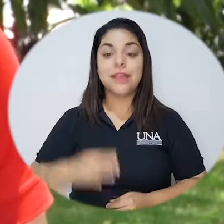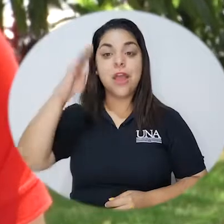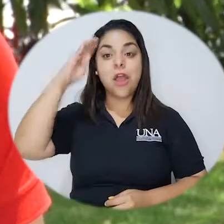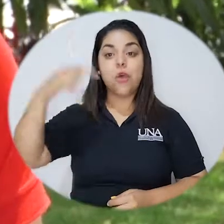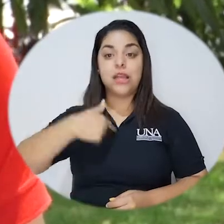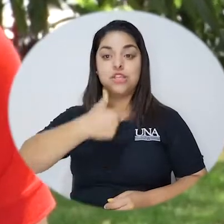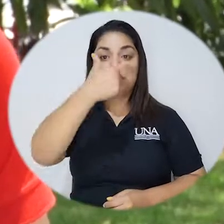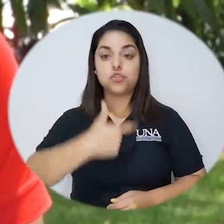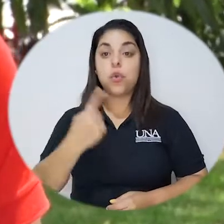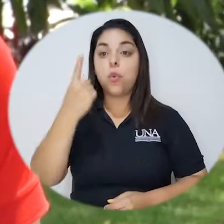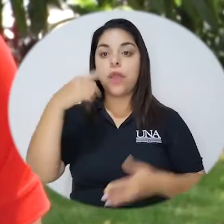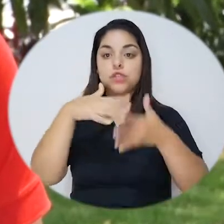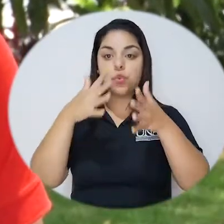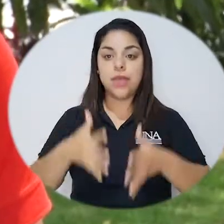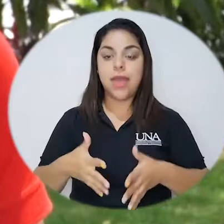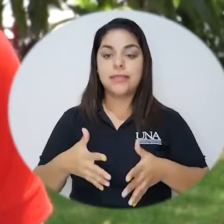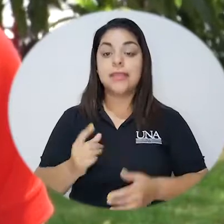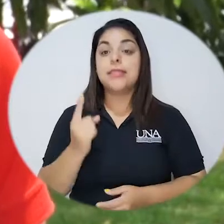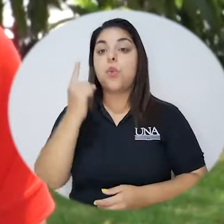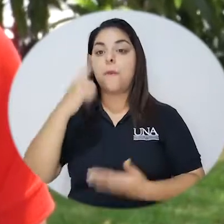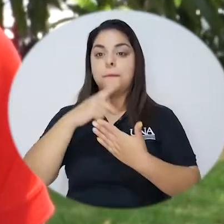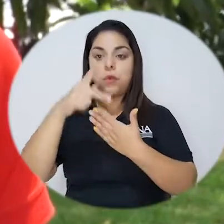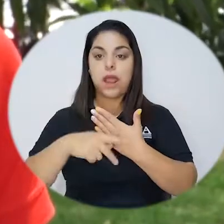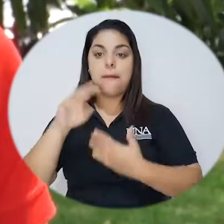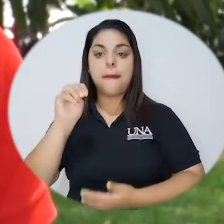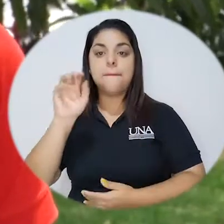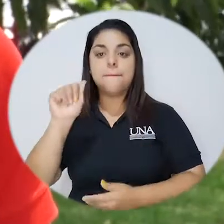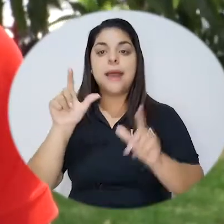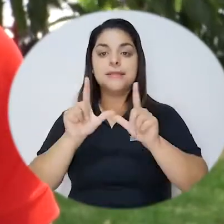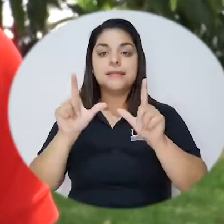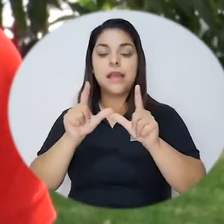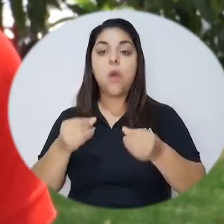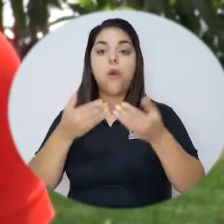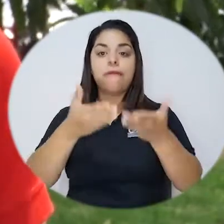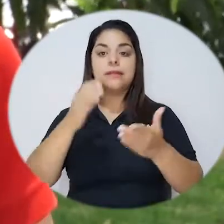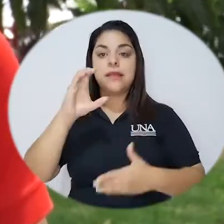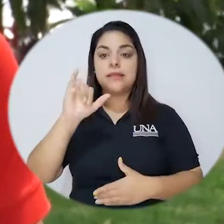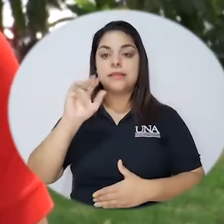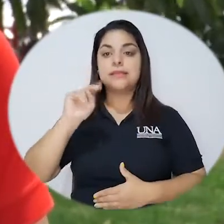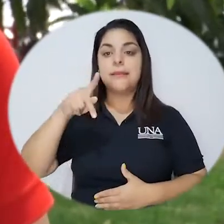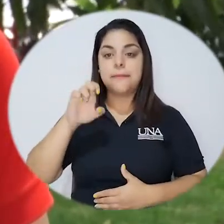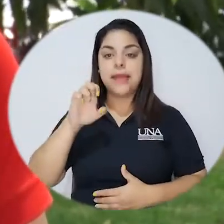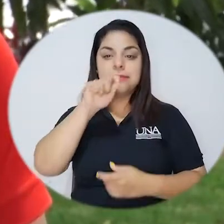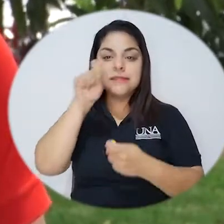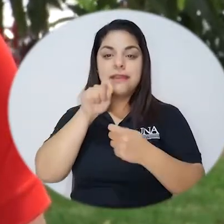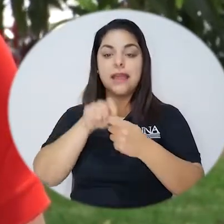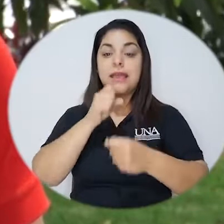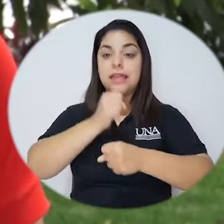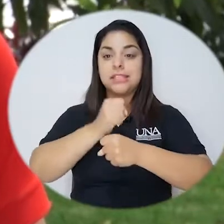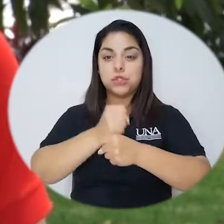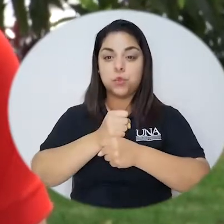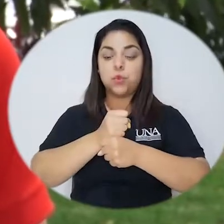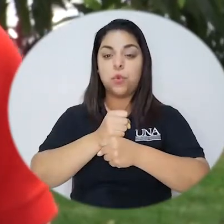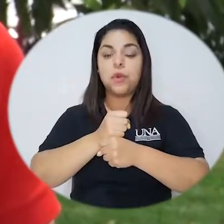Hola, yo soy uno de los estudiantes de uno de los programas de maestrías que ofrece el CIMPE, específicamente el programa en